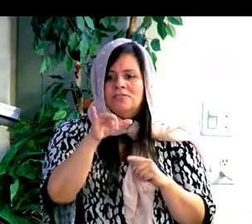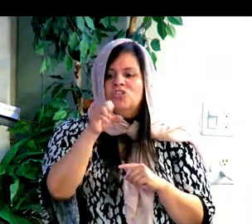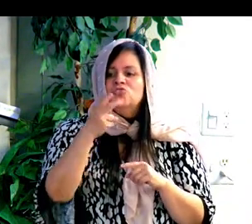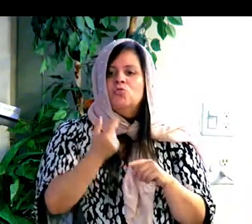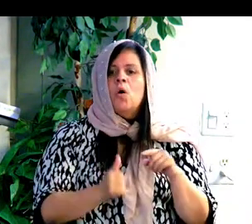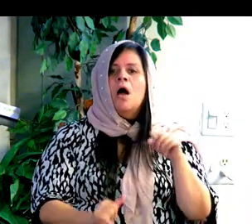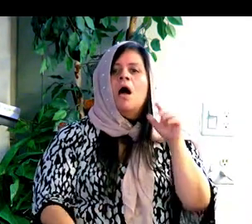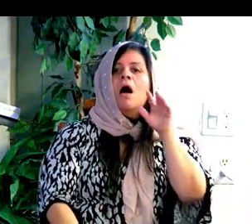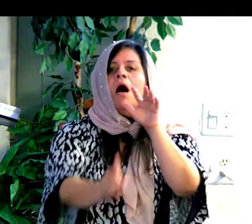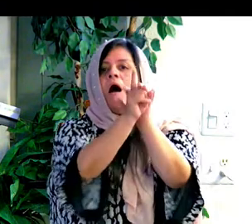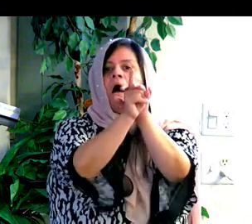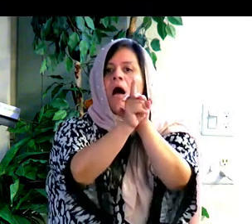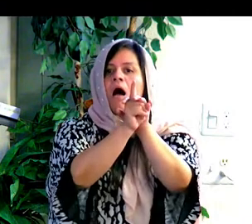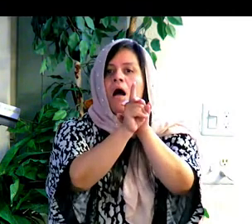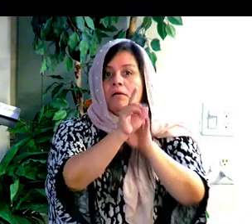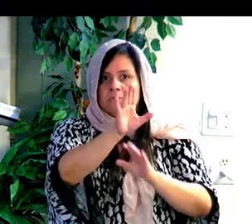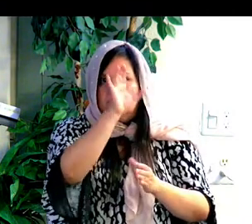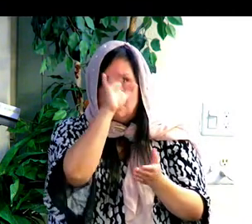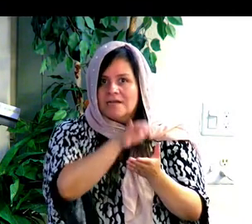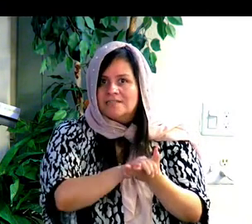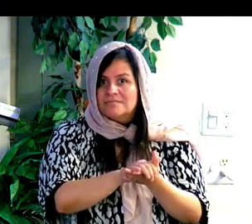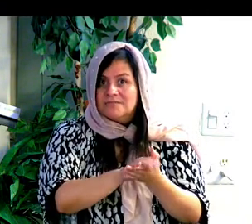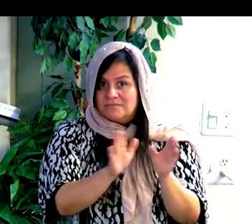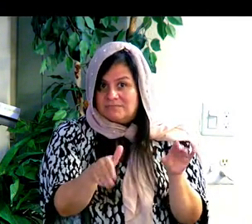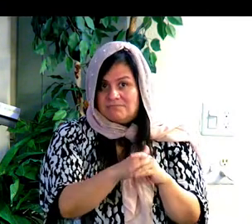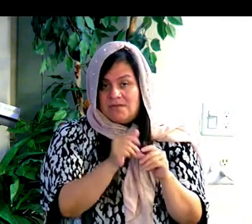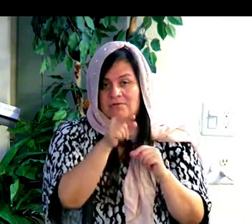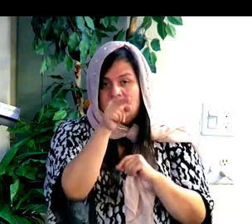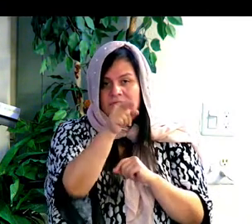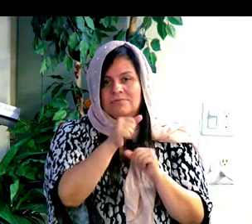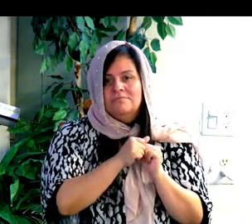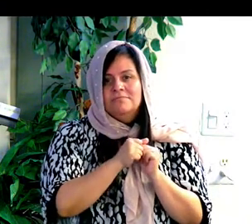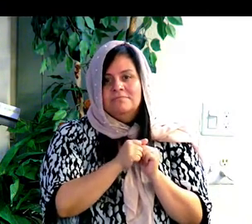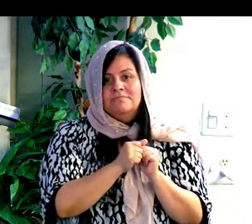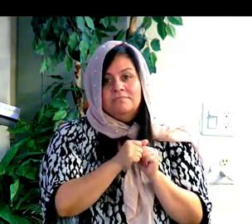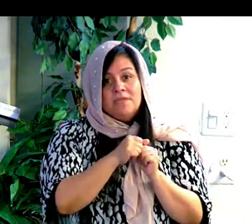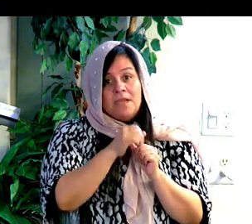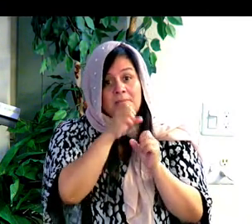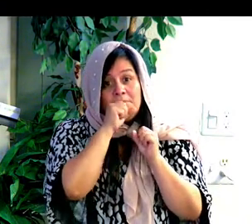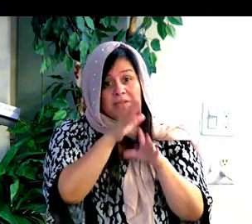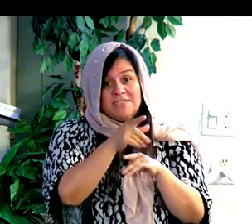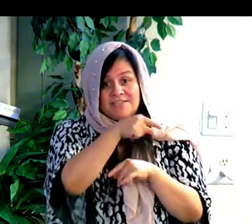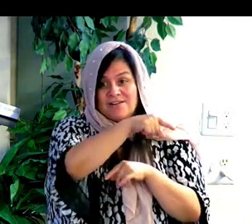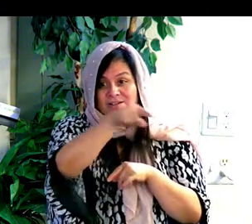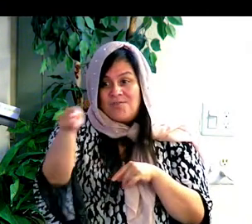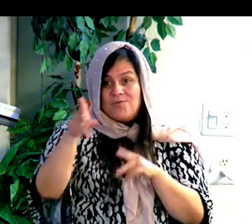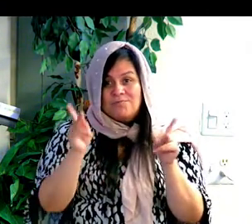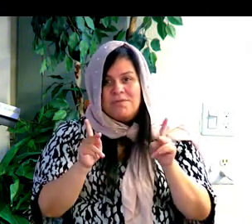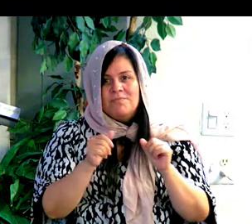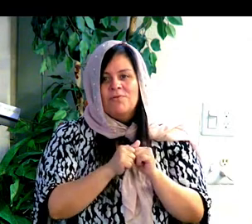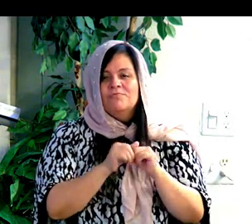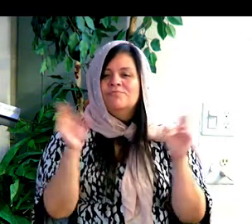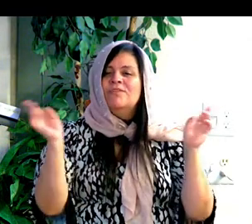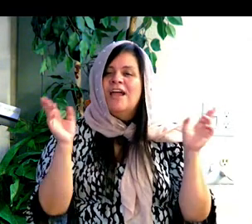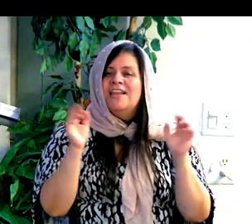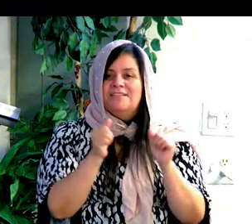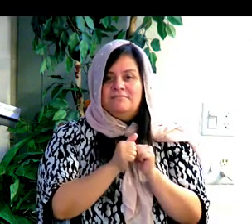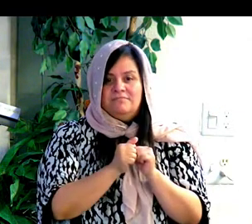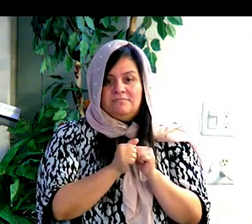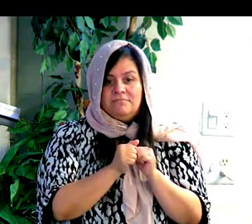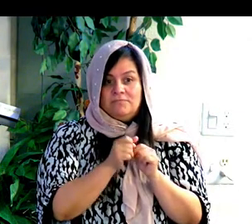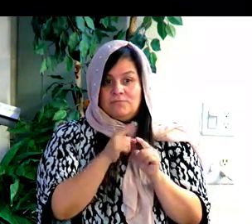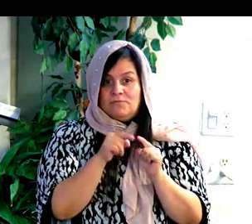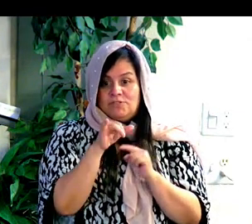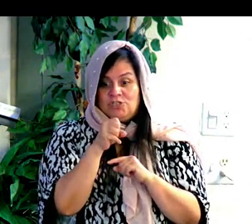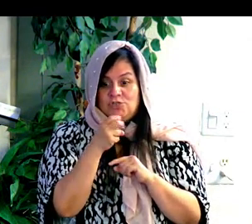novio va a regresar. How blessed are those that are ready when he comes. Bienaventurados los que están listos a su venida.